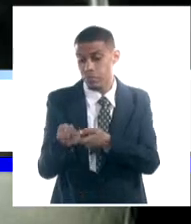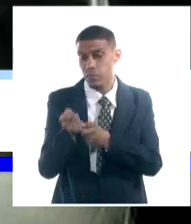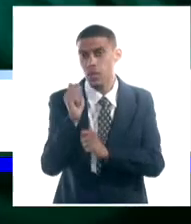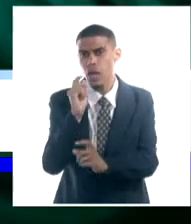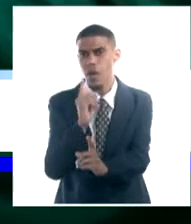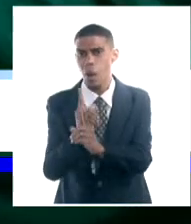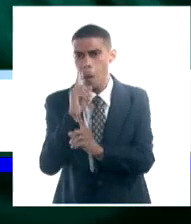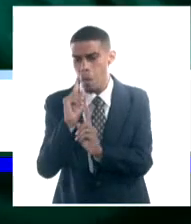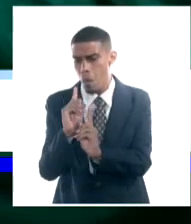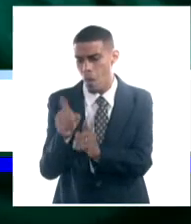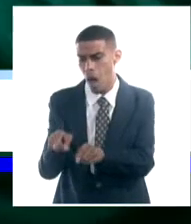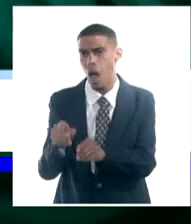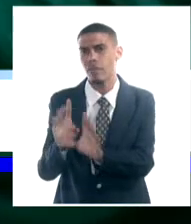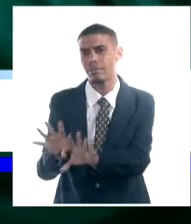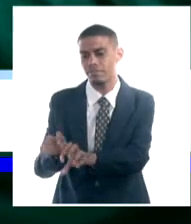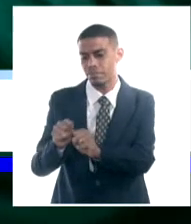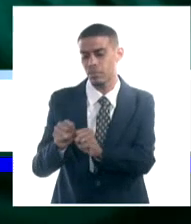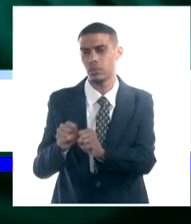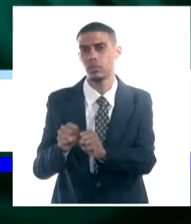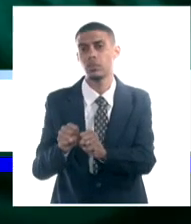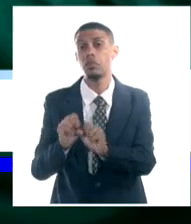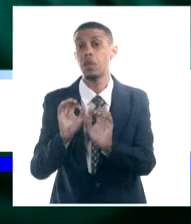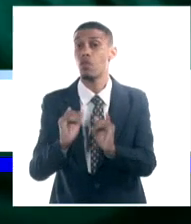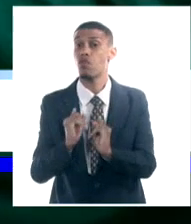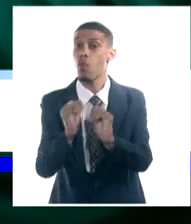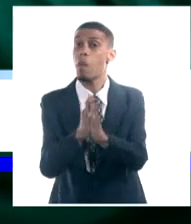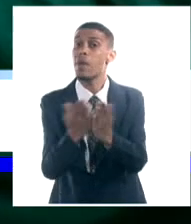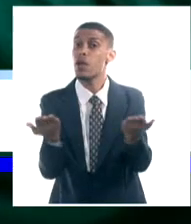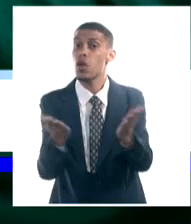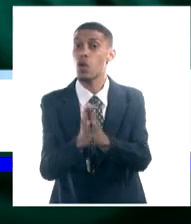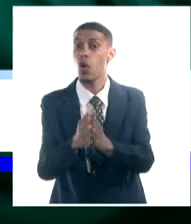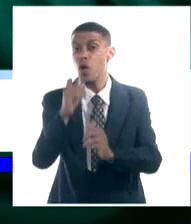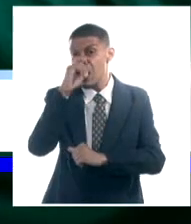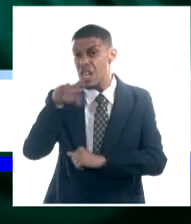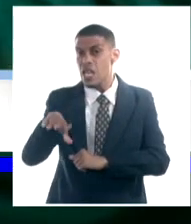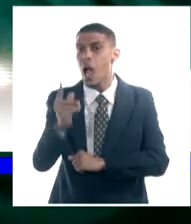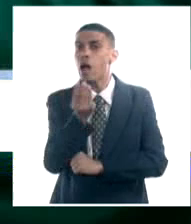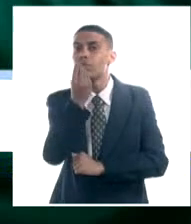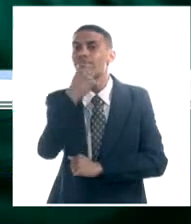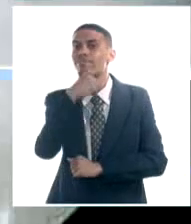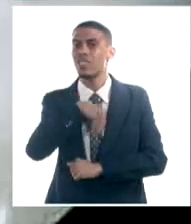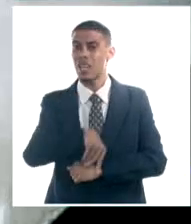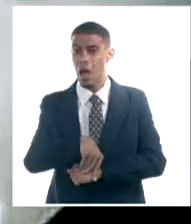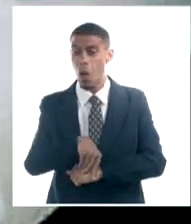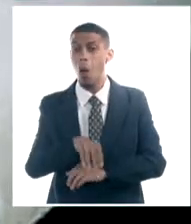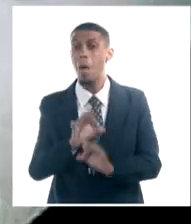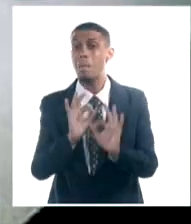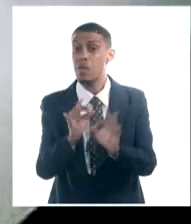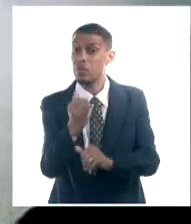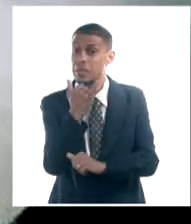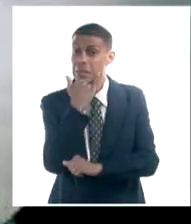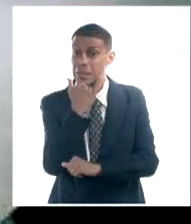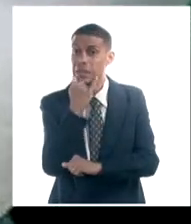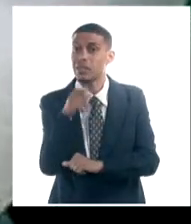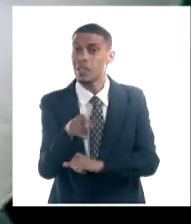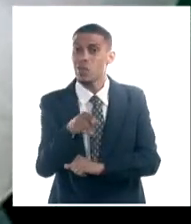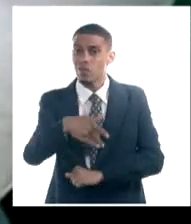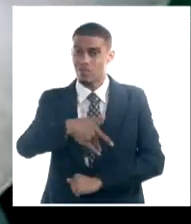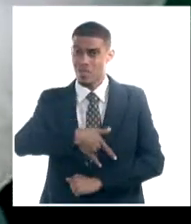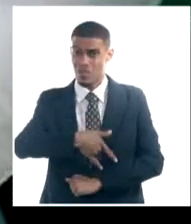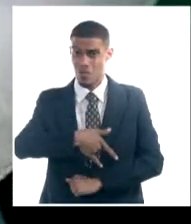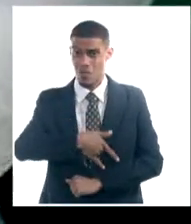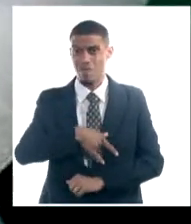declaró al periódico Ahora que la paciente se tragó el objeto metálico por accidente y quedó alojado en el esófago